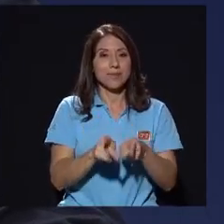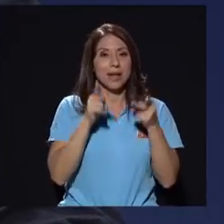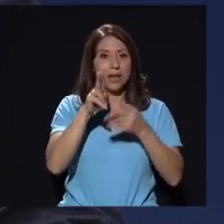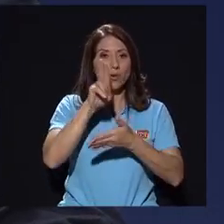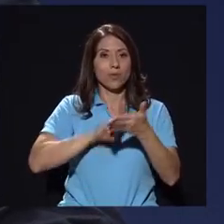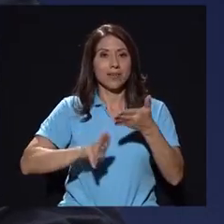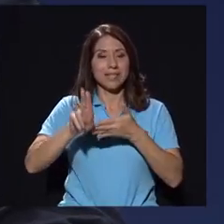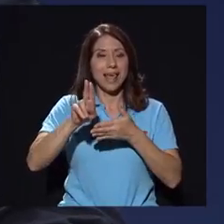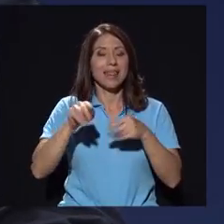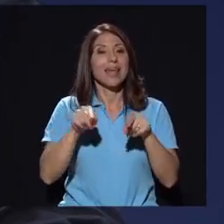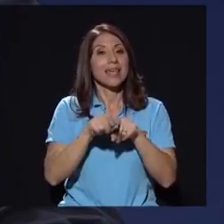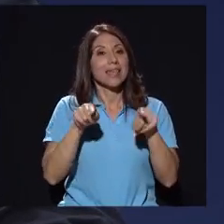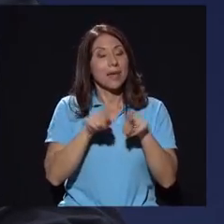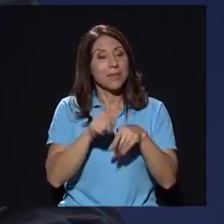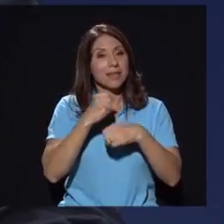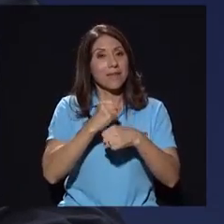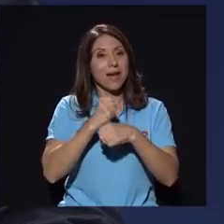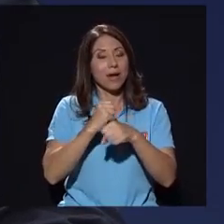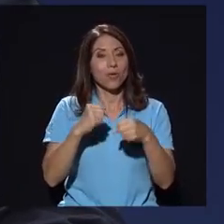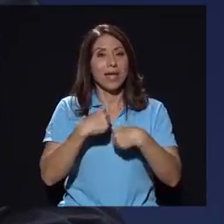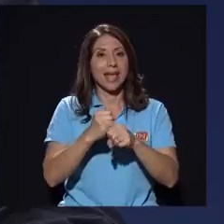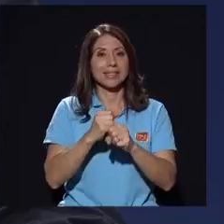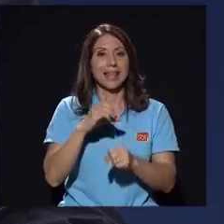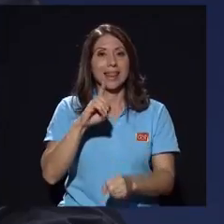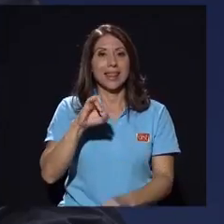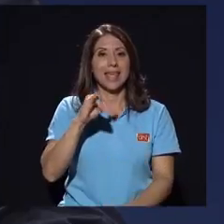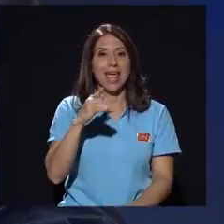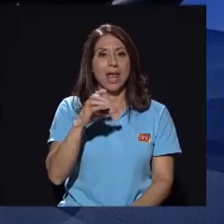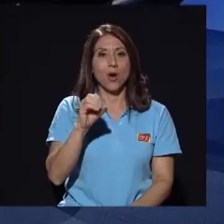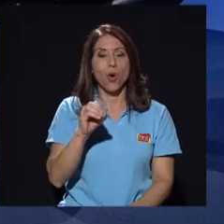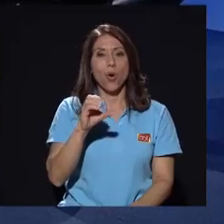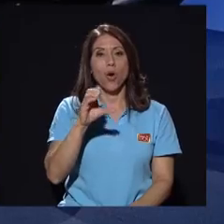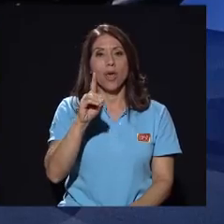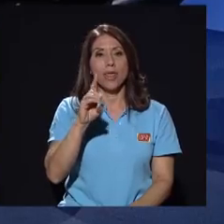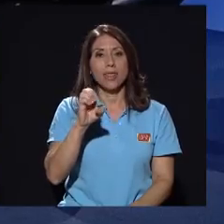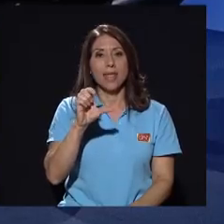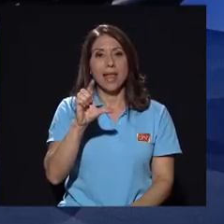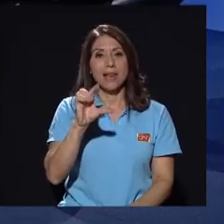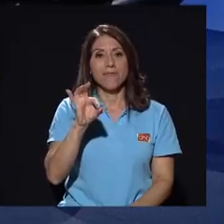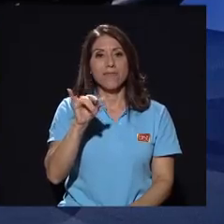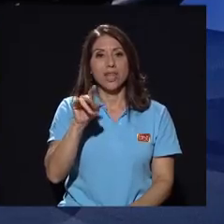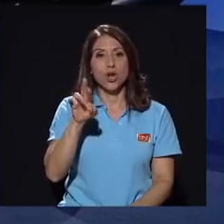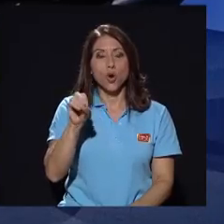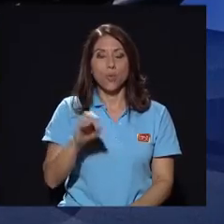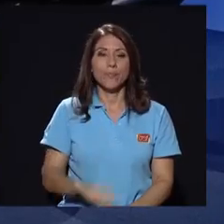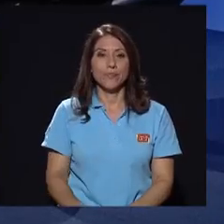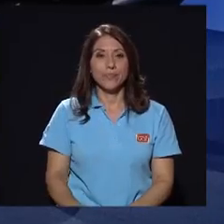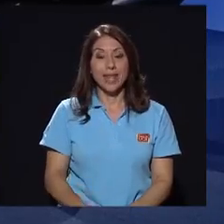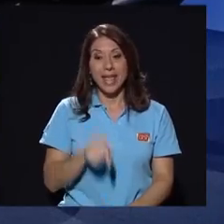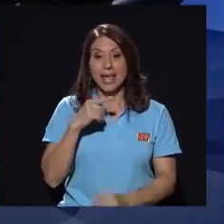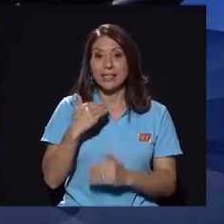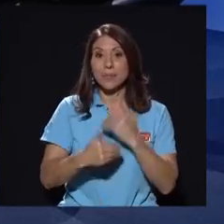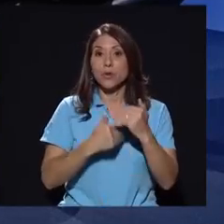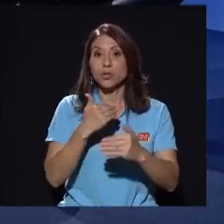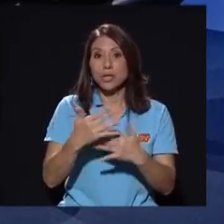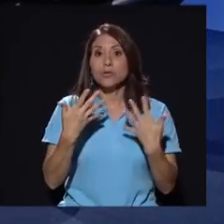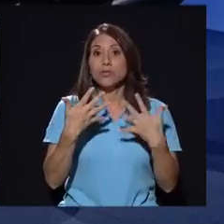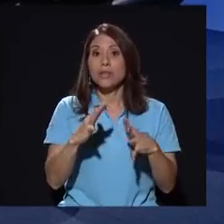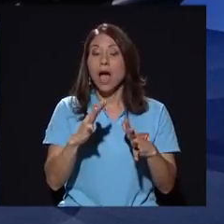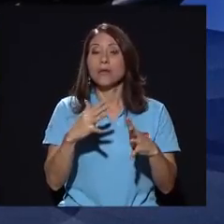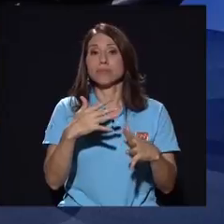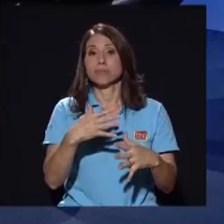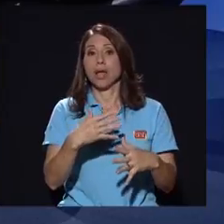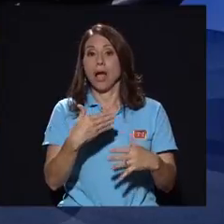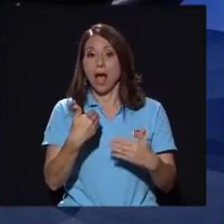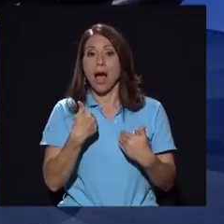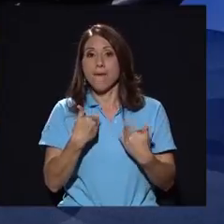fundamental que comentábamos en el programa ha venido haciendo también Diego Delfino. Se han recibido claras amenazas en este proceso, sobre